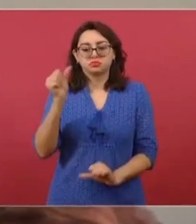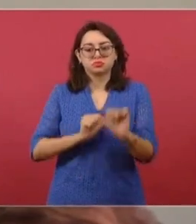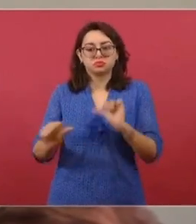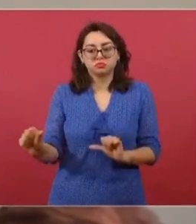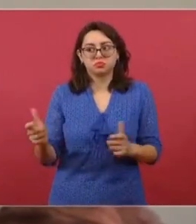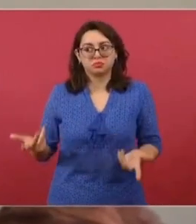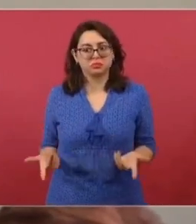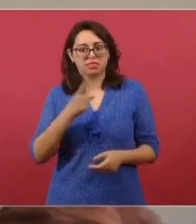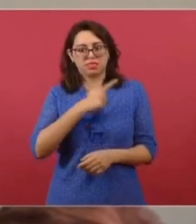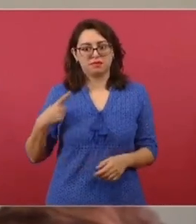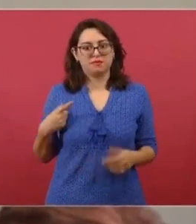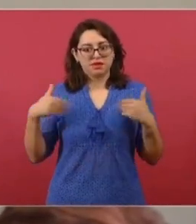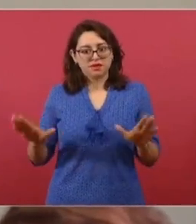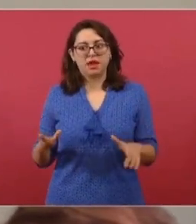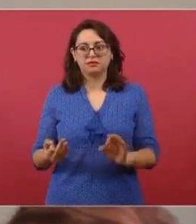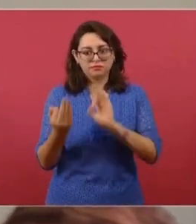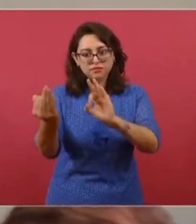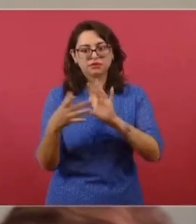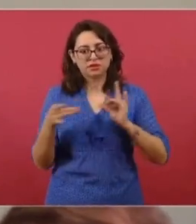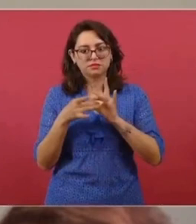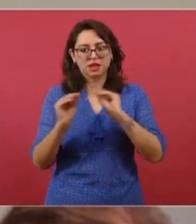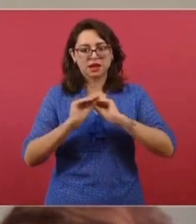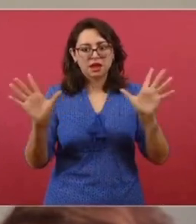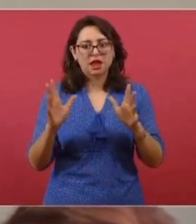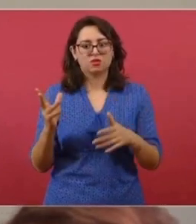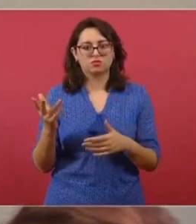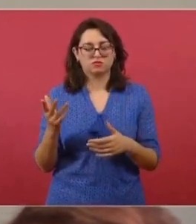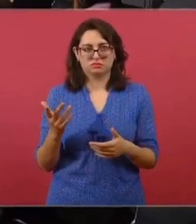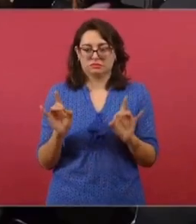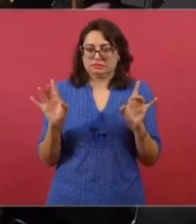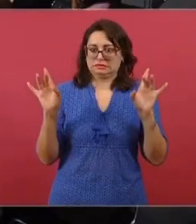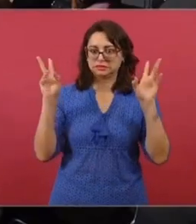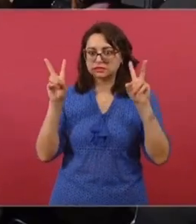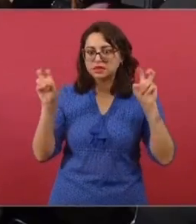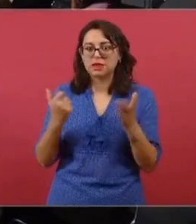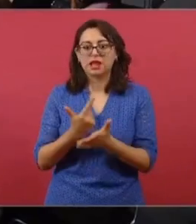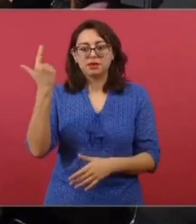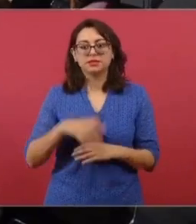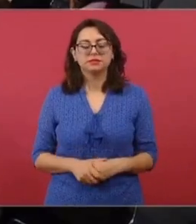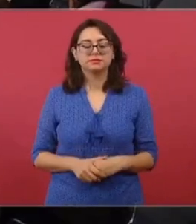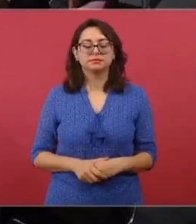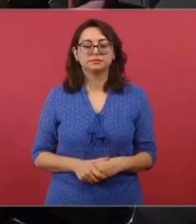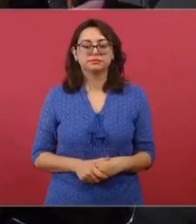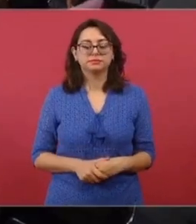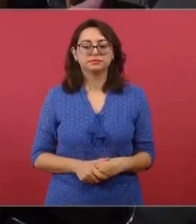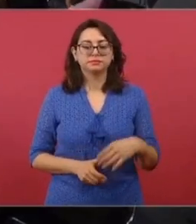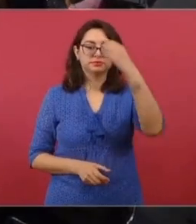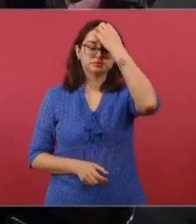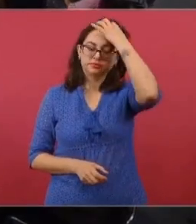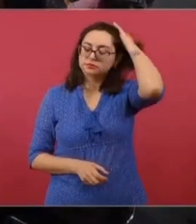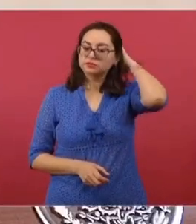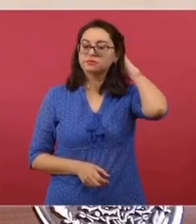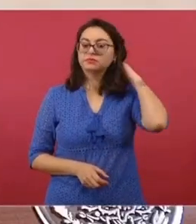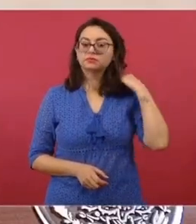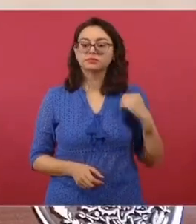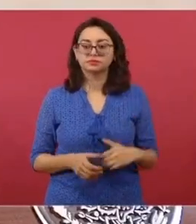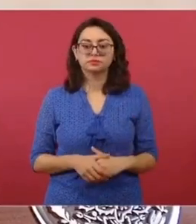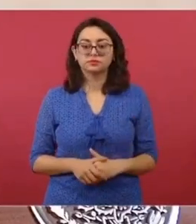república, sea quien sea, pues debería enfrentar, dar la cara y explicar cuál fue su participación en hechos tan delicados como este. Pues este, lo